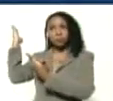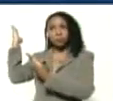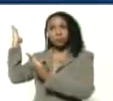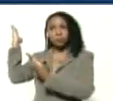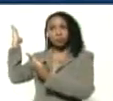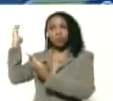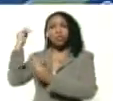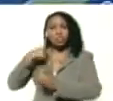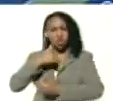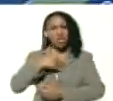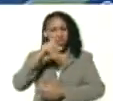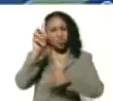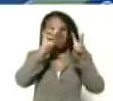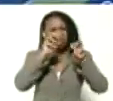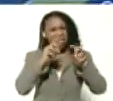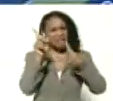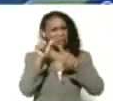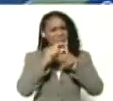que tú me investigues eso.